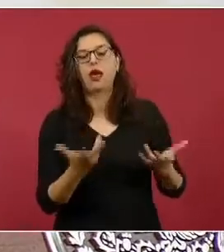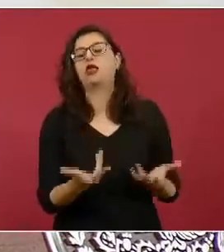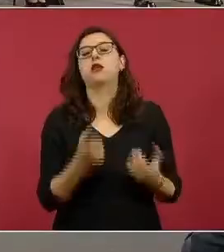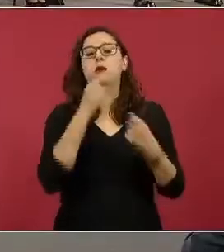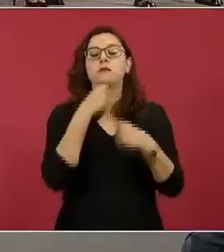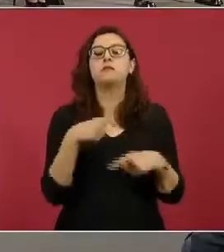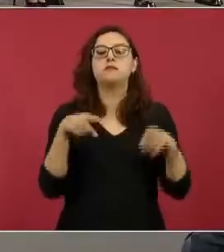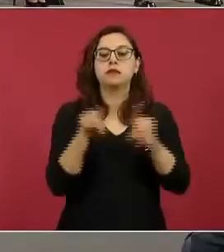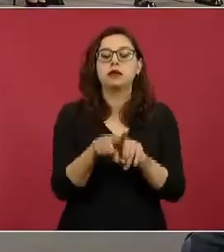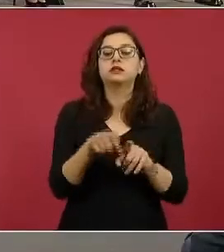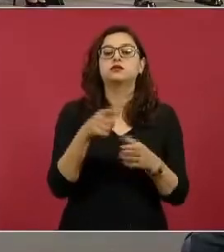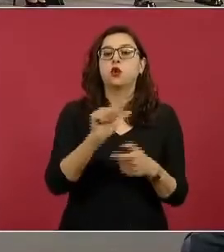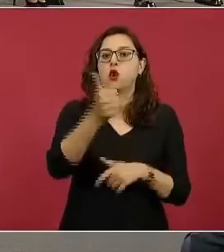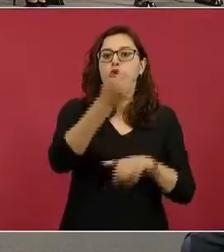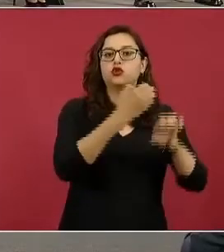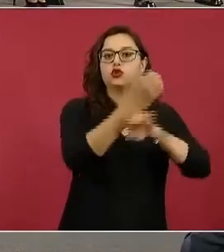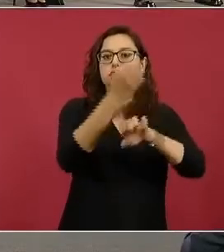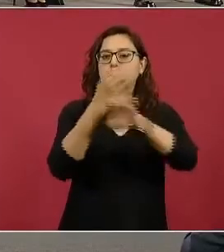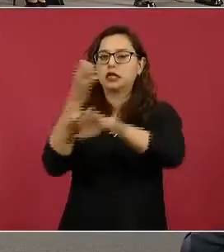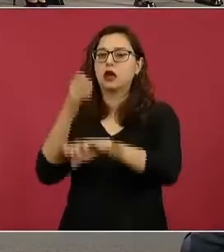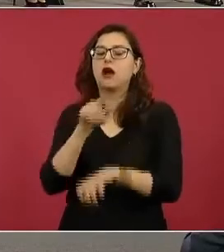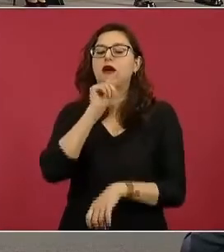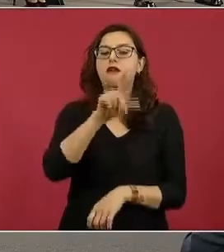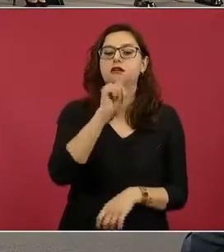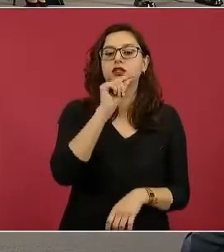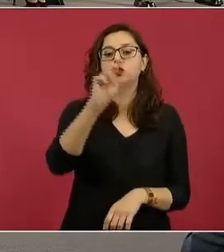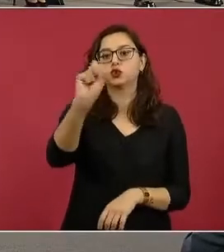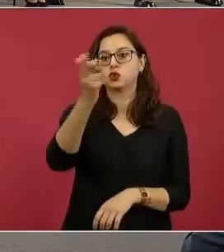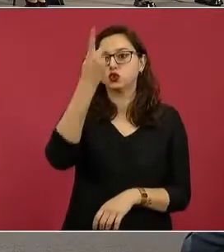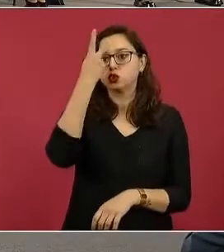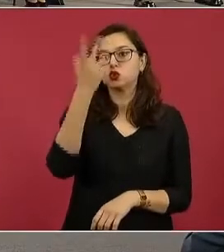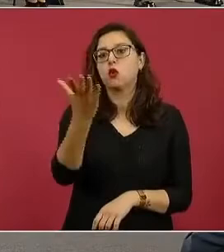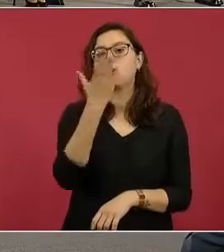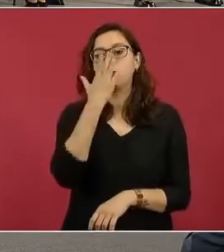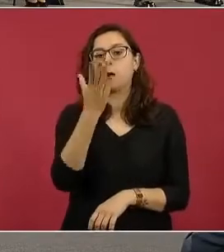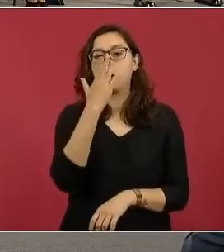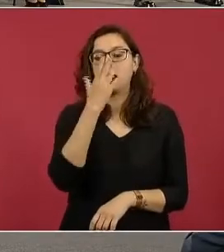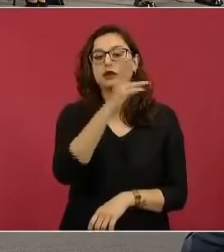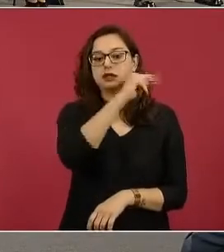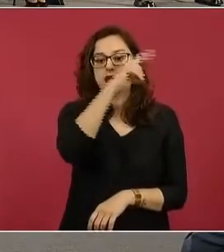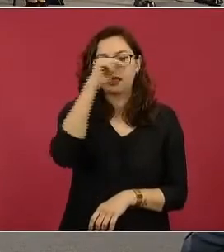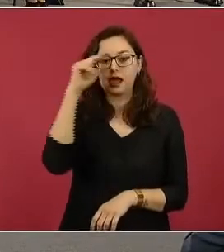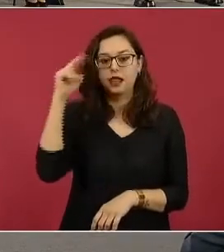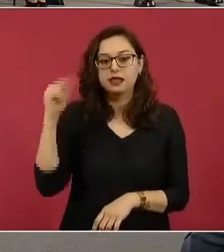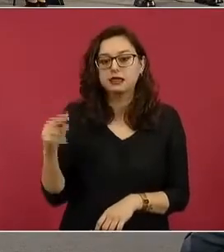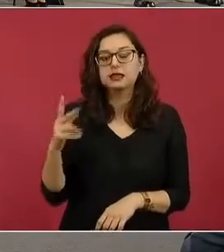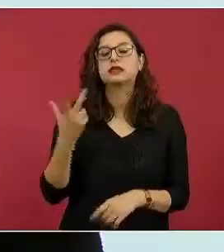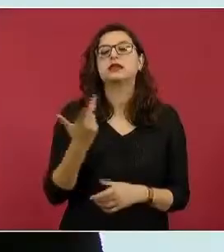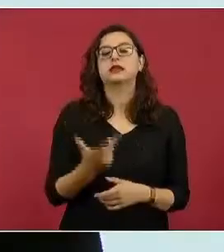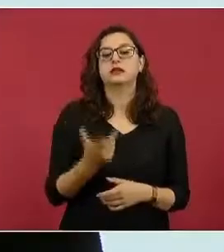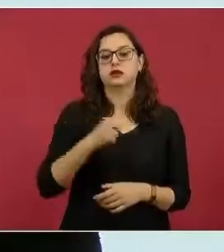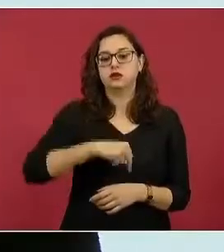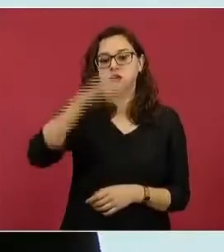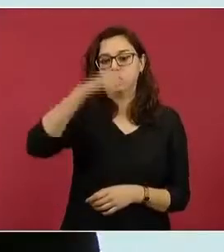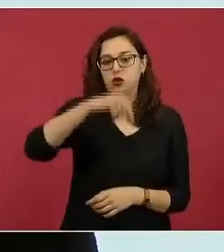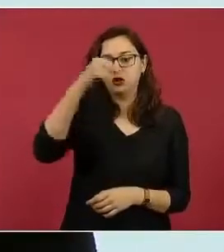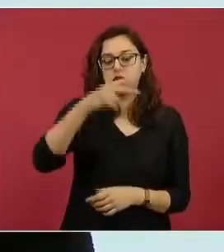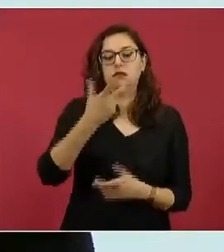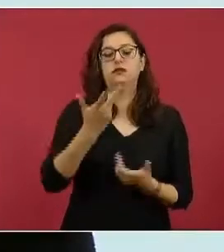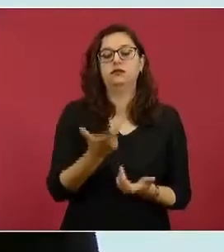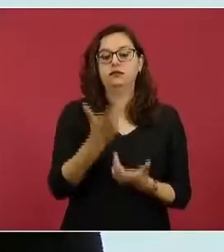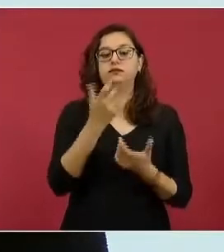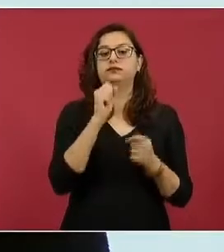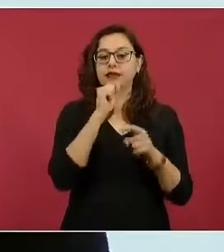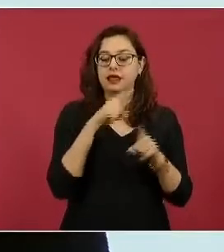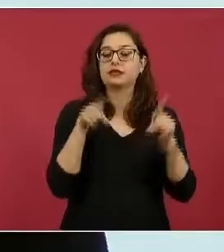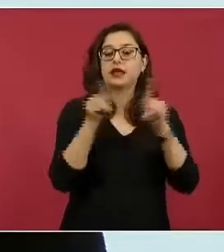los estados en que ya estamos trabajando, que es Jalisco, San Luis Potosí, Sonora, Nayarit y los estados del noreste. Como se decía hace un par